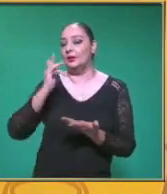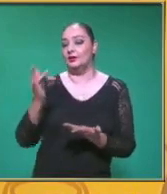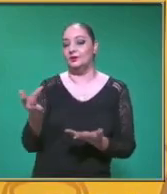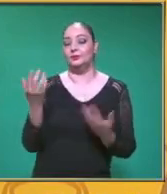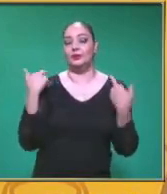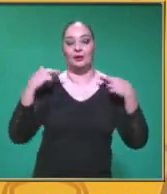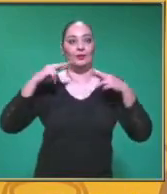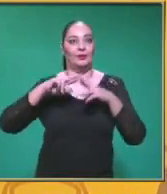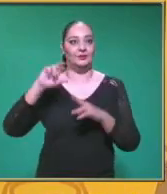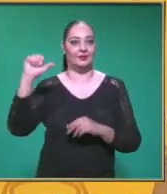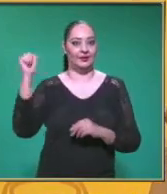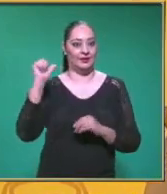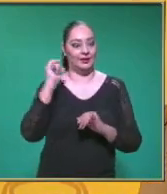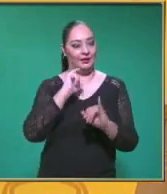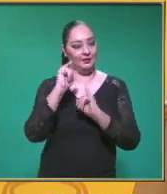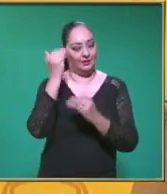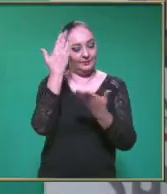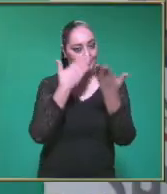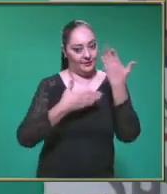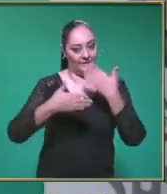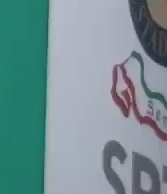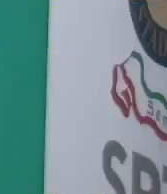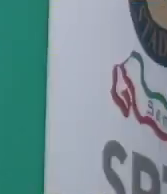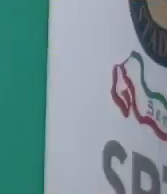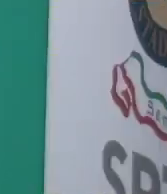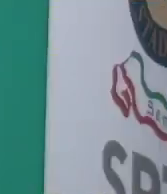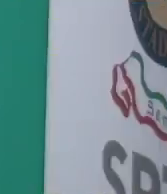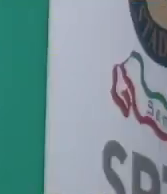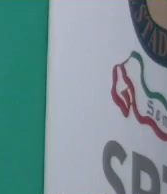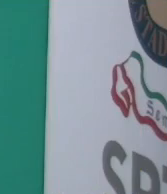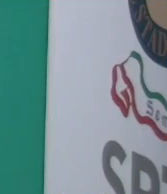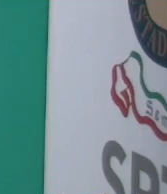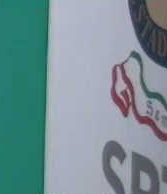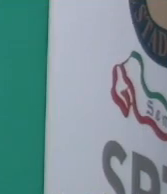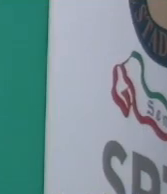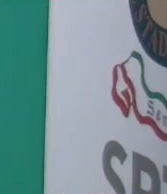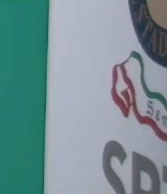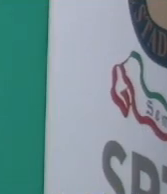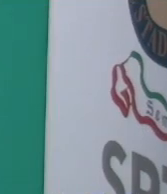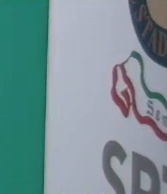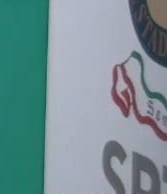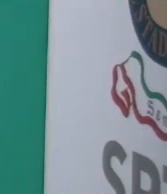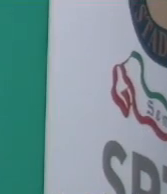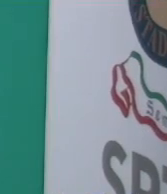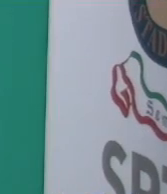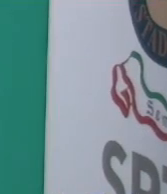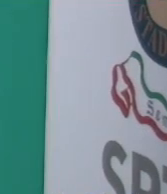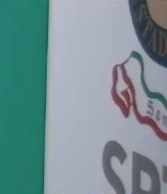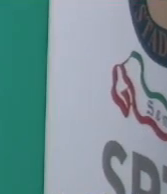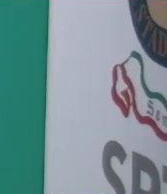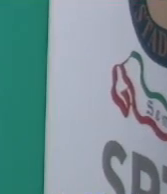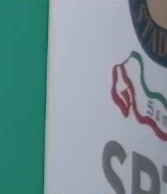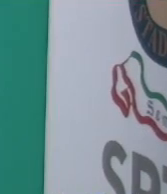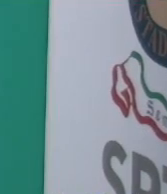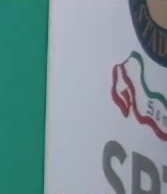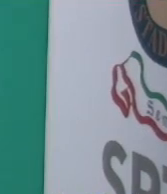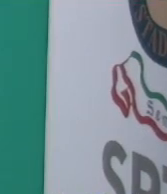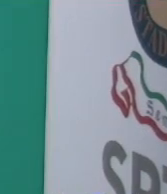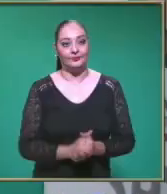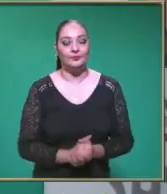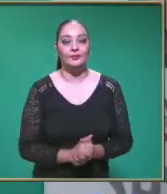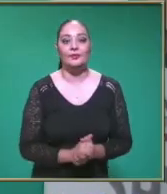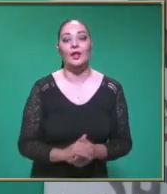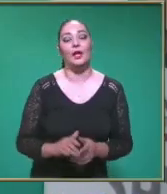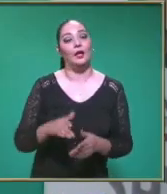profesora Marcela Ponce Que nos acompaña como cada clase en la interpretación de lengua de señas Gracias maestra, por acompañarnos